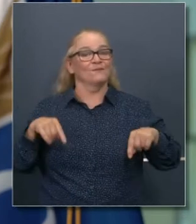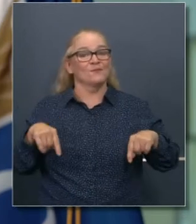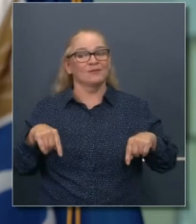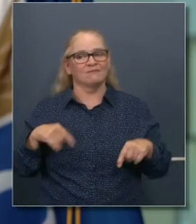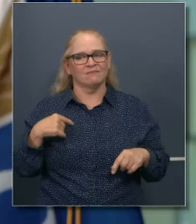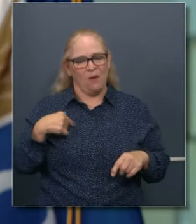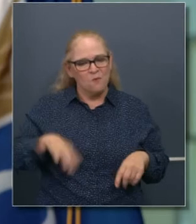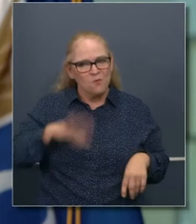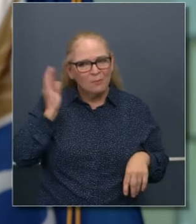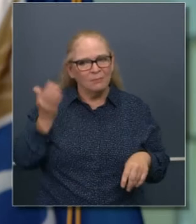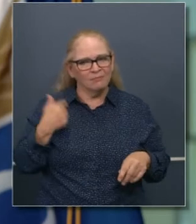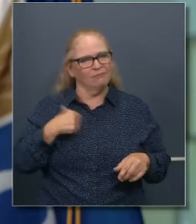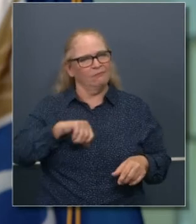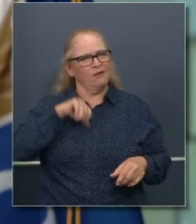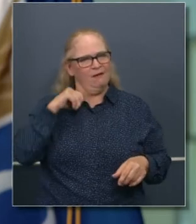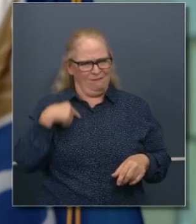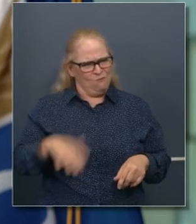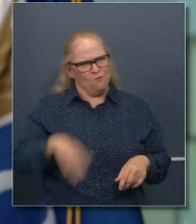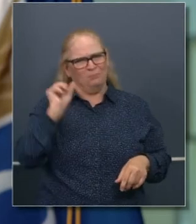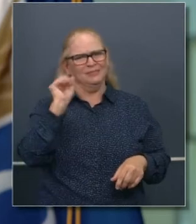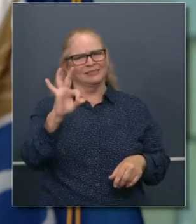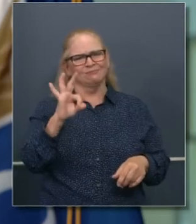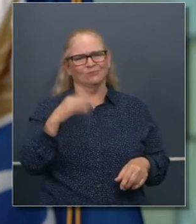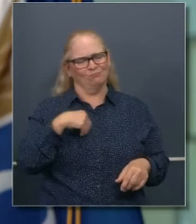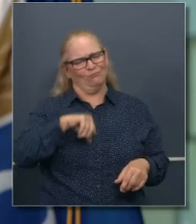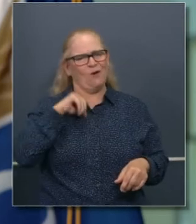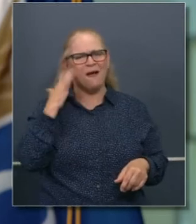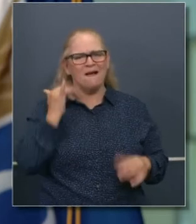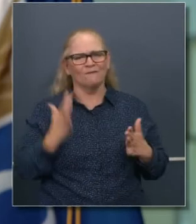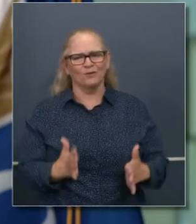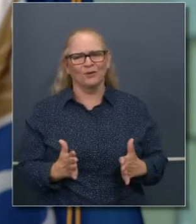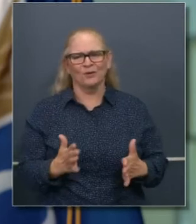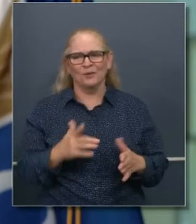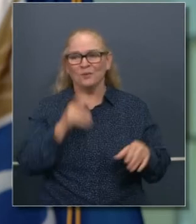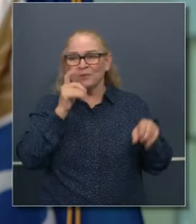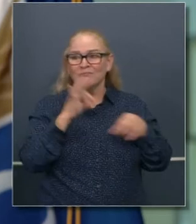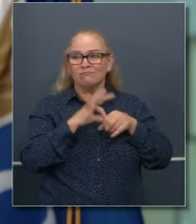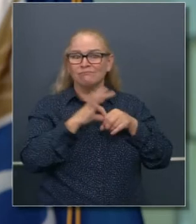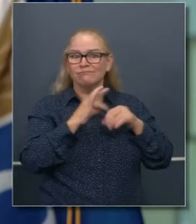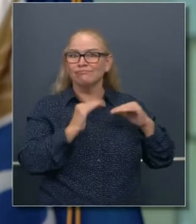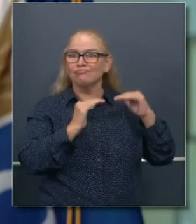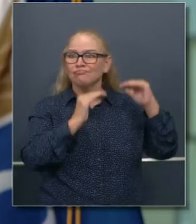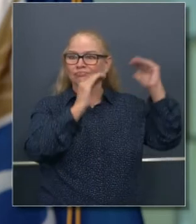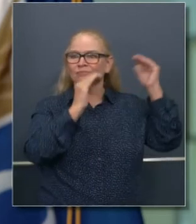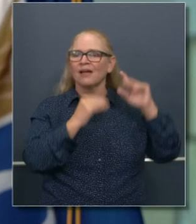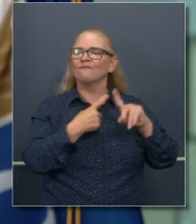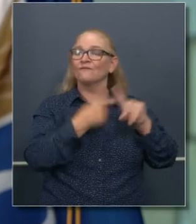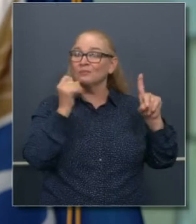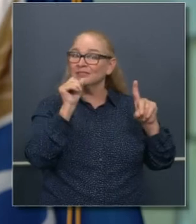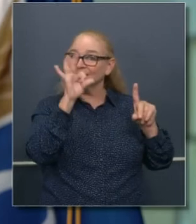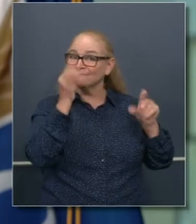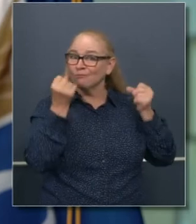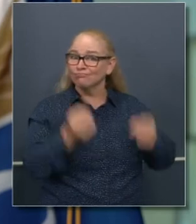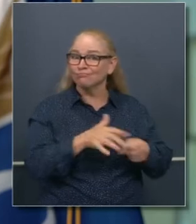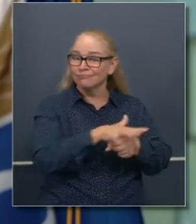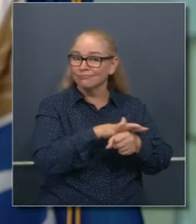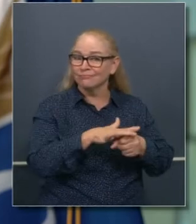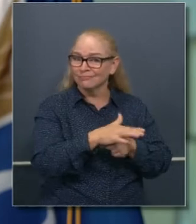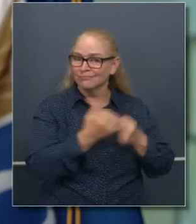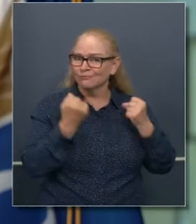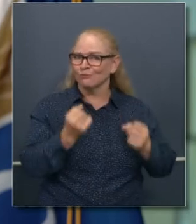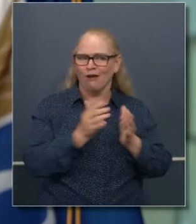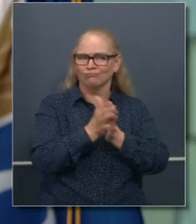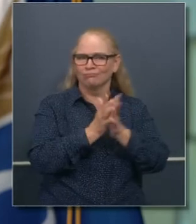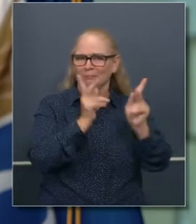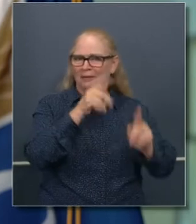sino habiendo crecido en San Francisco. Muchos de estos líderes han venido de San Francisco. Y si ustedes han seguido la política de San Francisco, ustedes saben